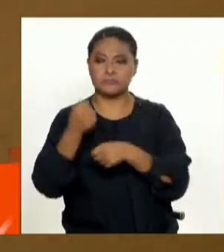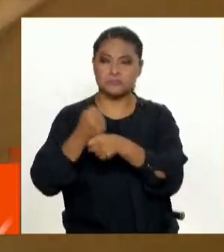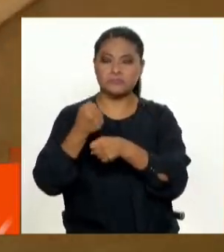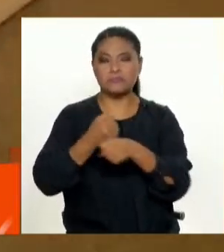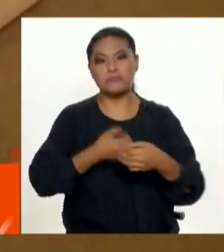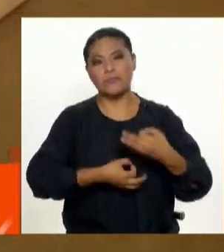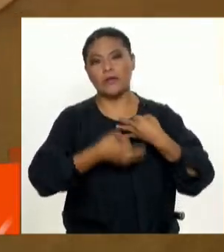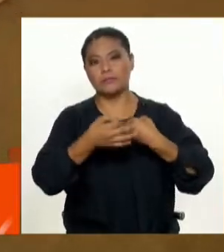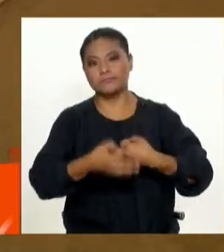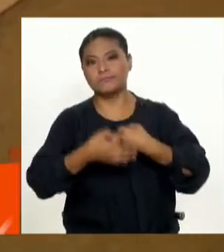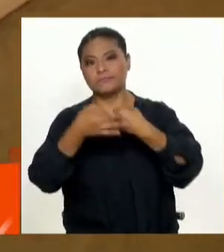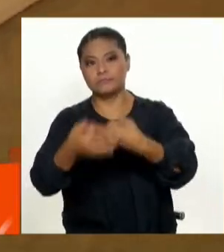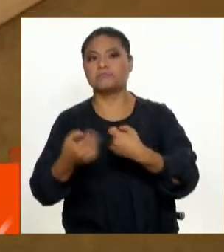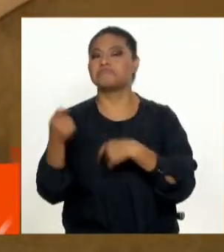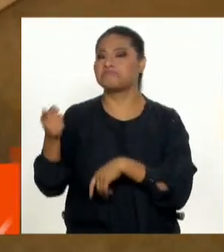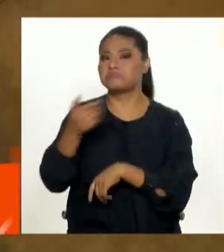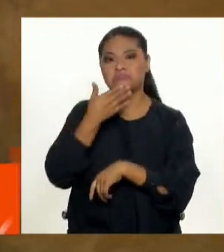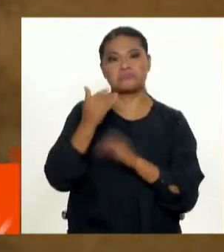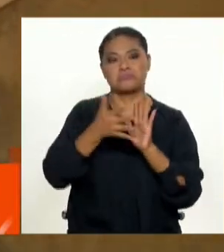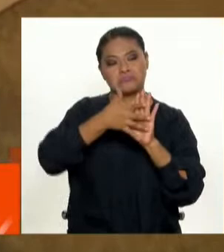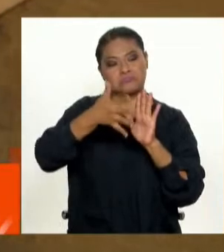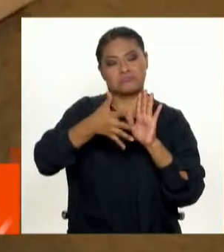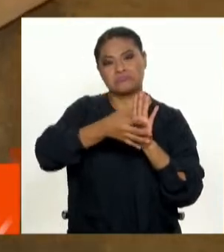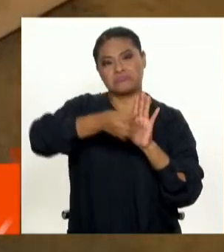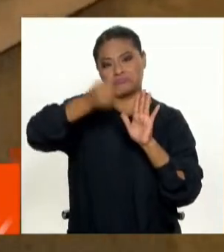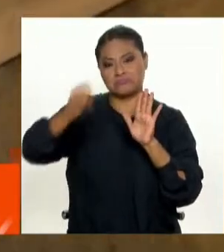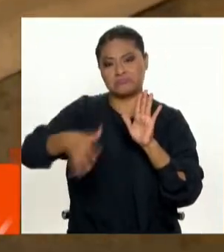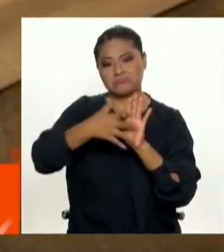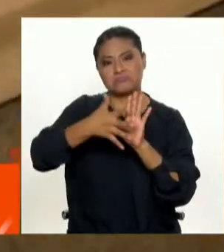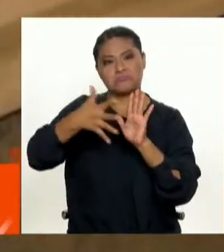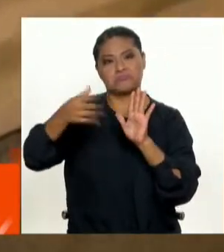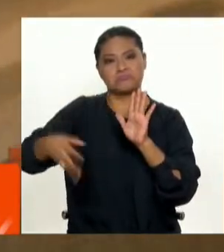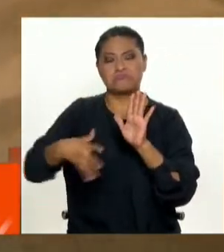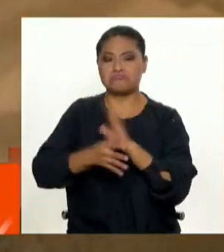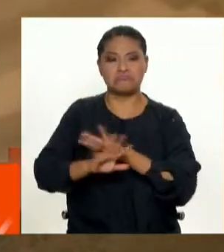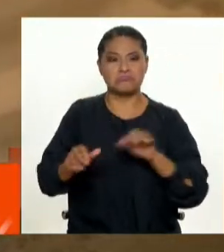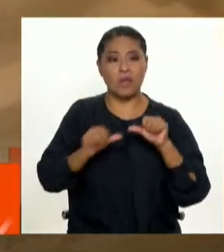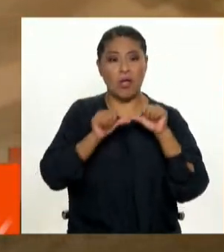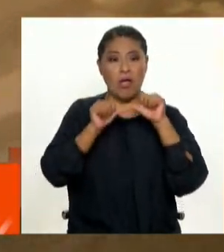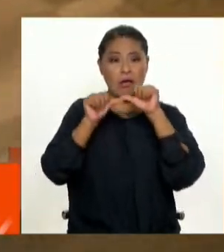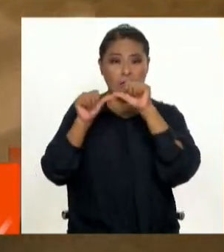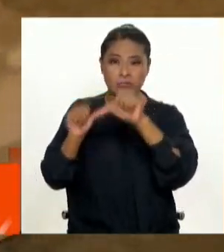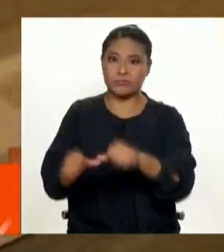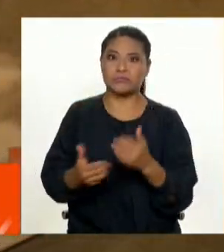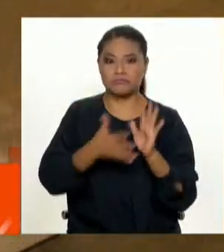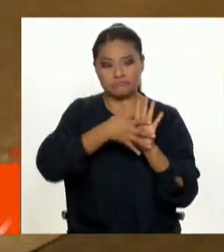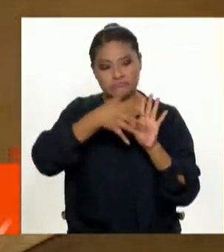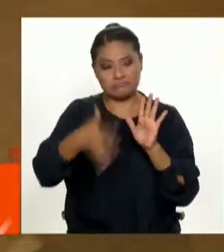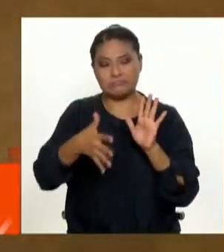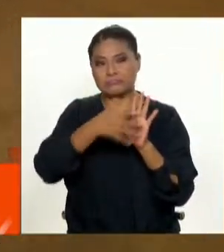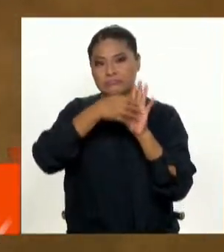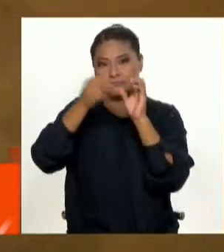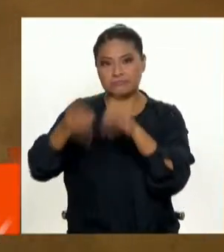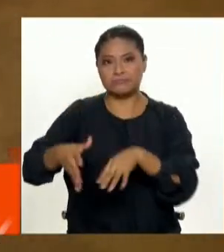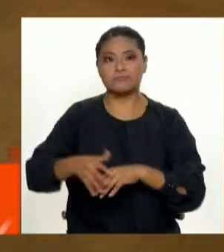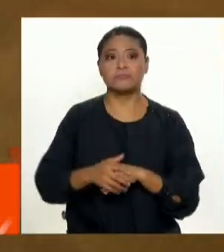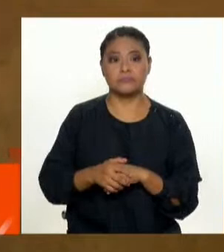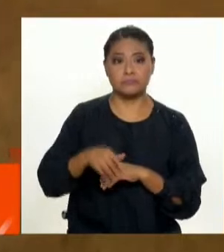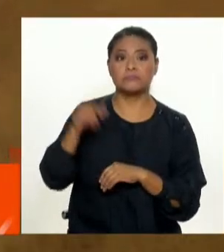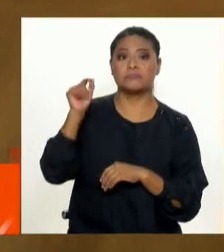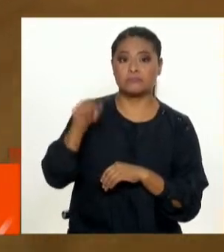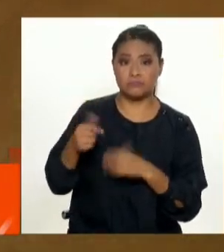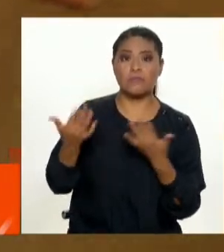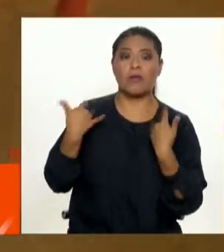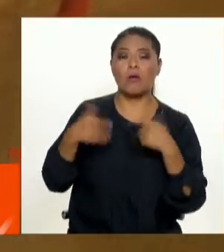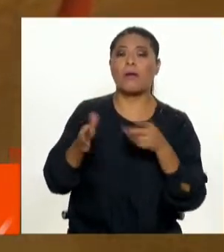manera, inició el retiro de estos cercos que continúan a esta hora de la noche. Reiterar, va a haber fluidez